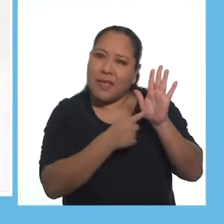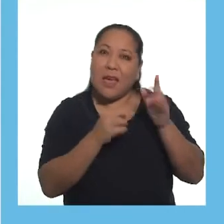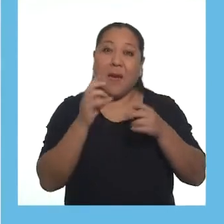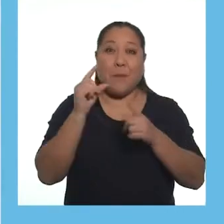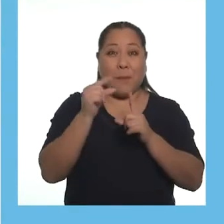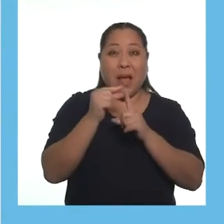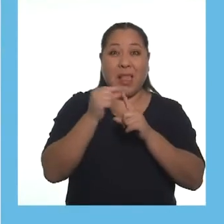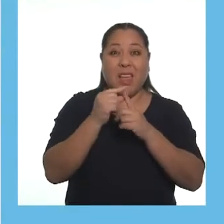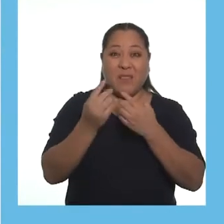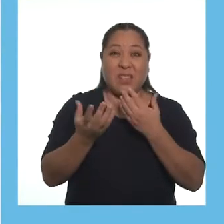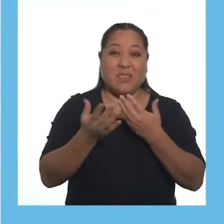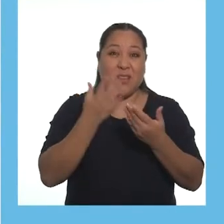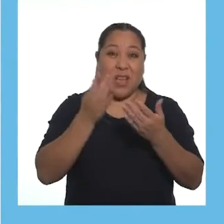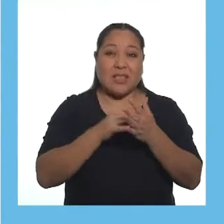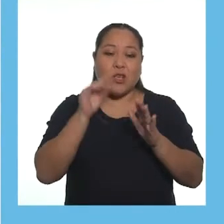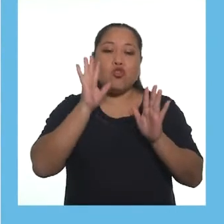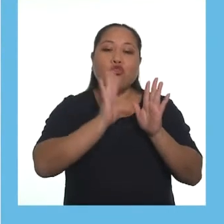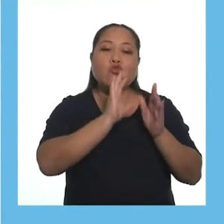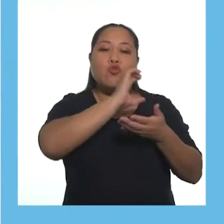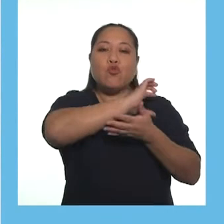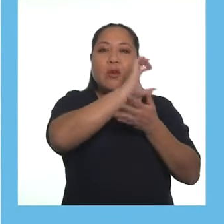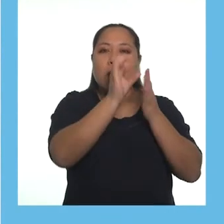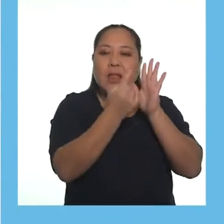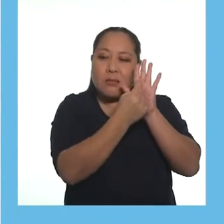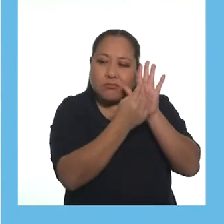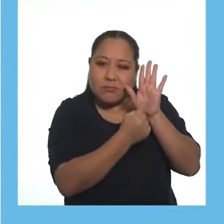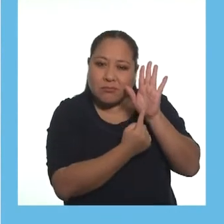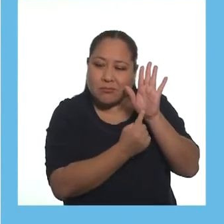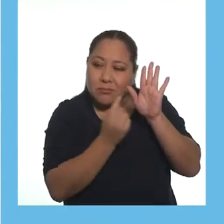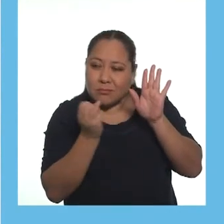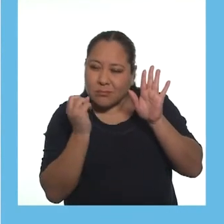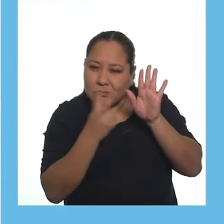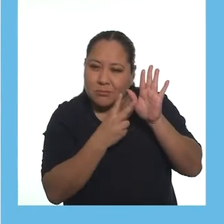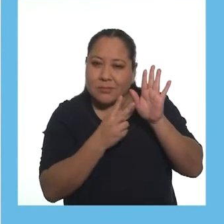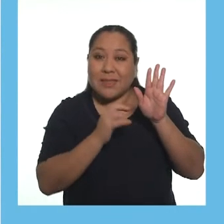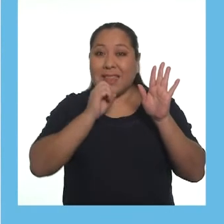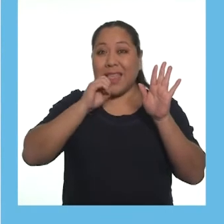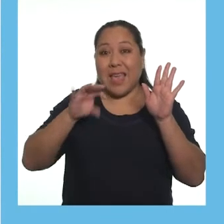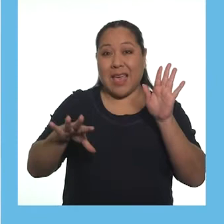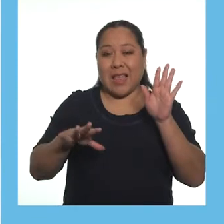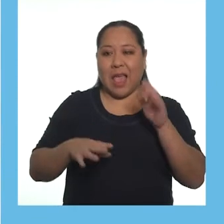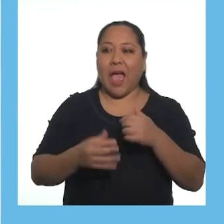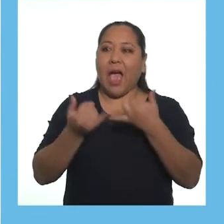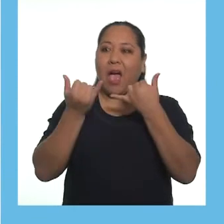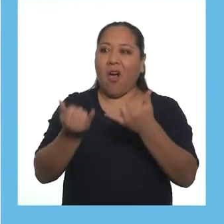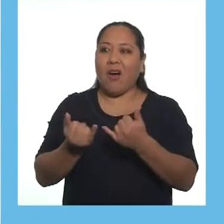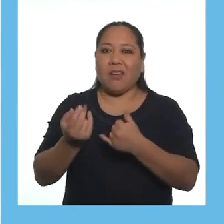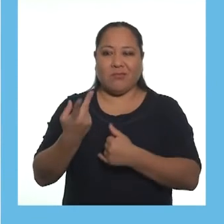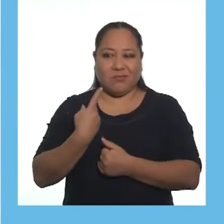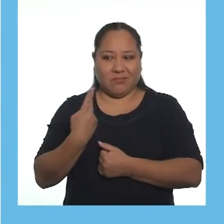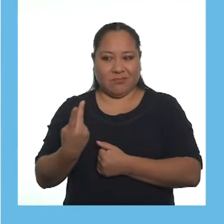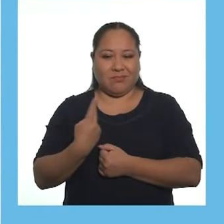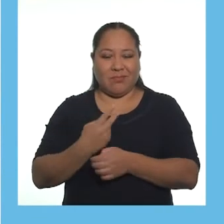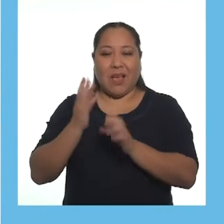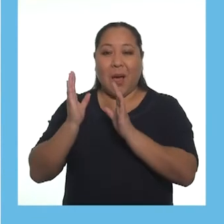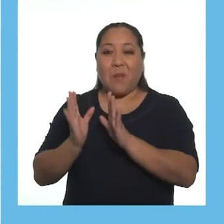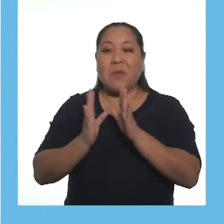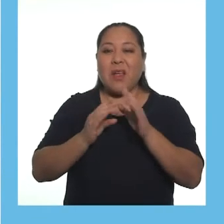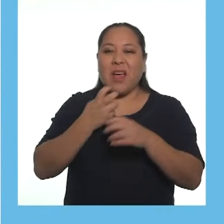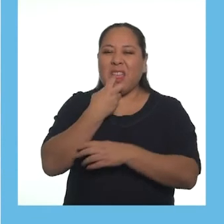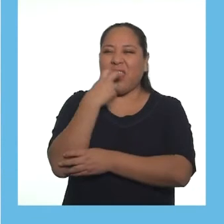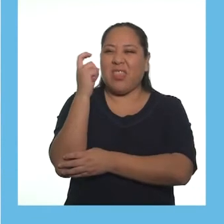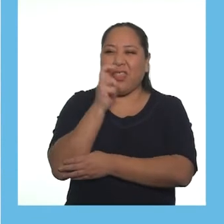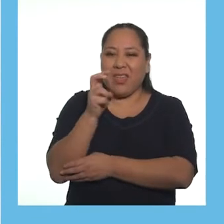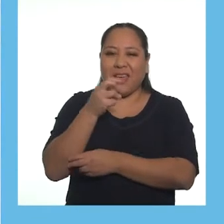háblenle en forma sencilla de sus características. Ahora díganle, vamos a hacer